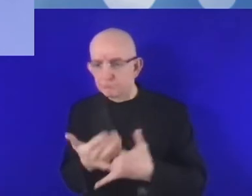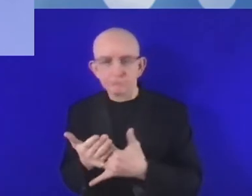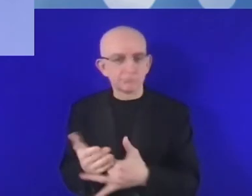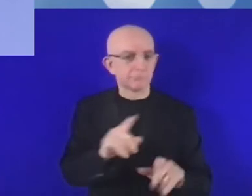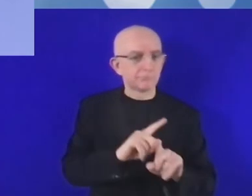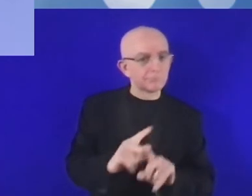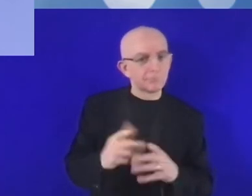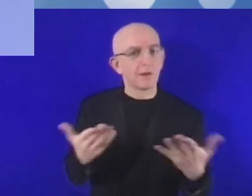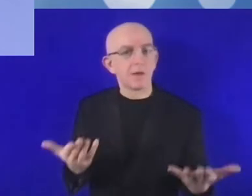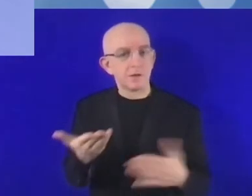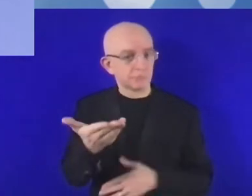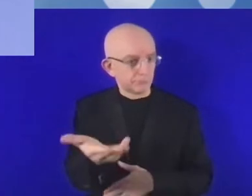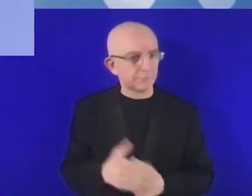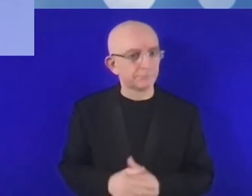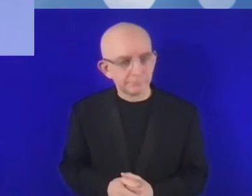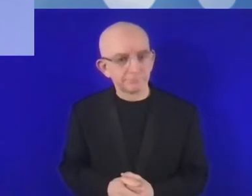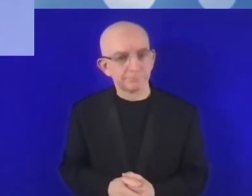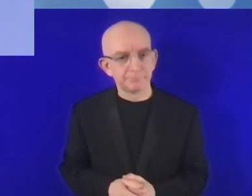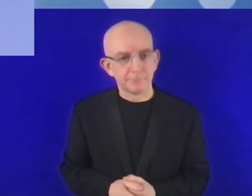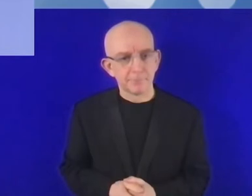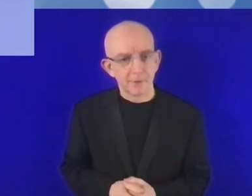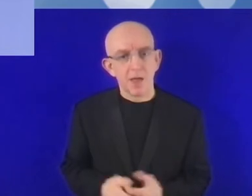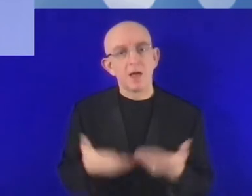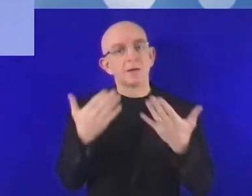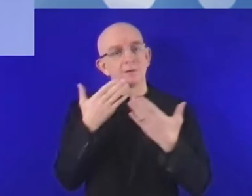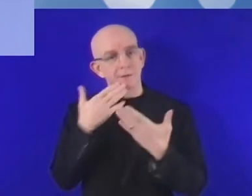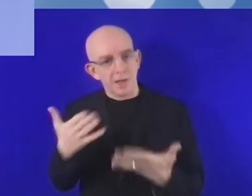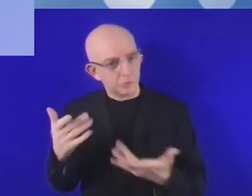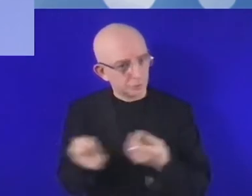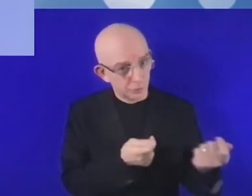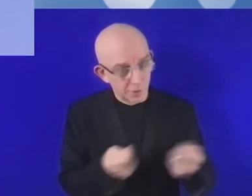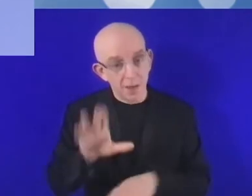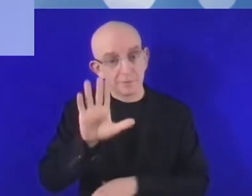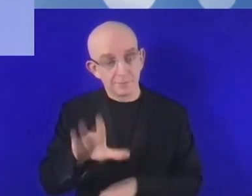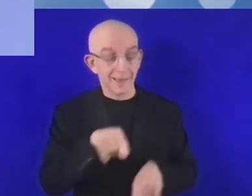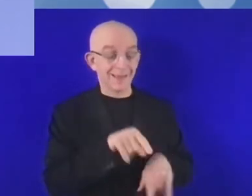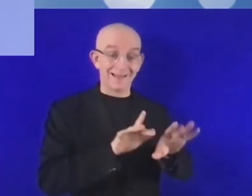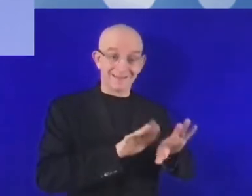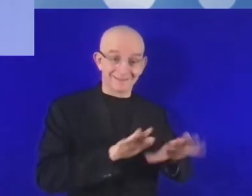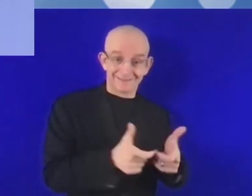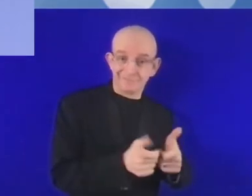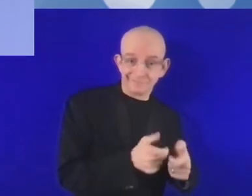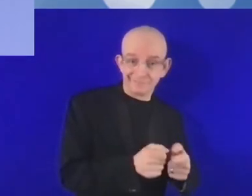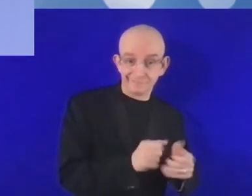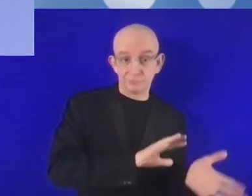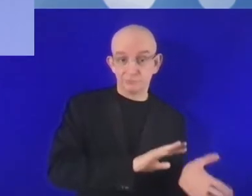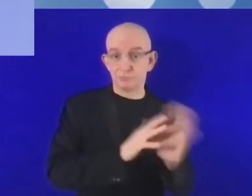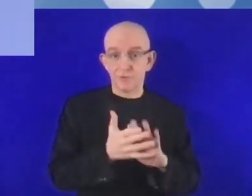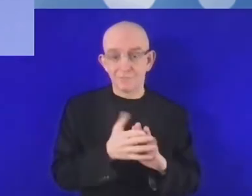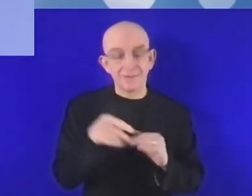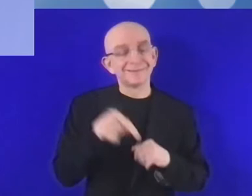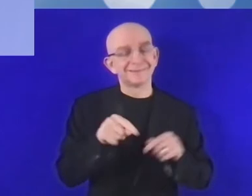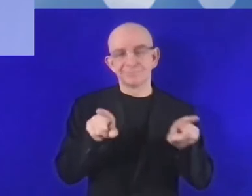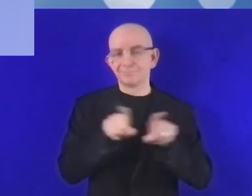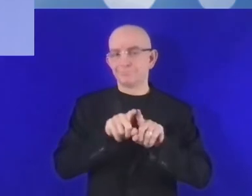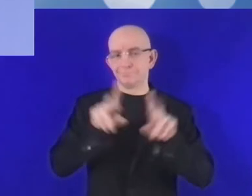Como saben, la transformación digital es en realidad un viaje. Es un